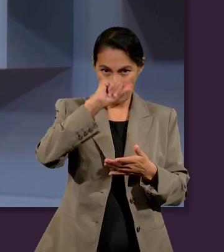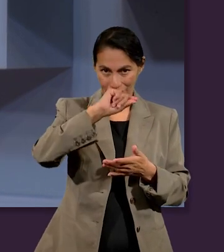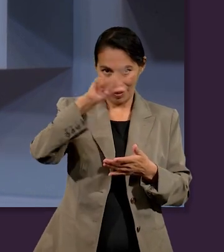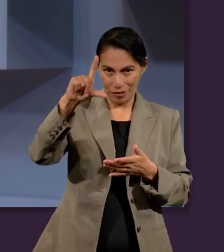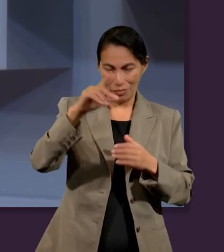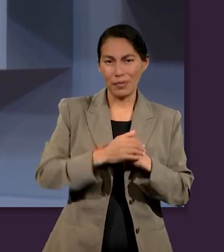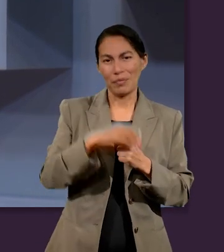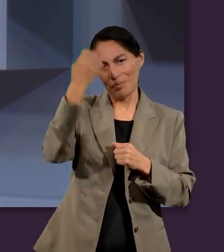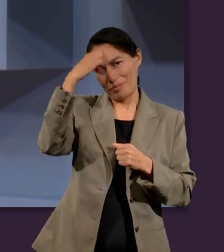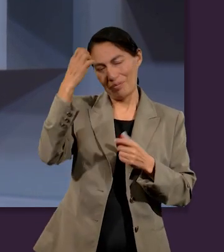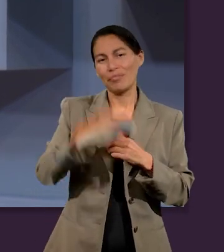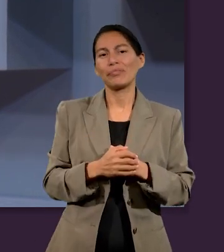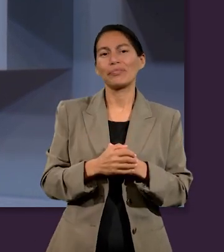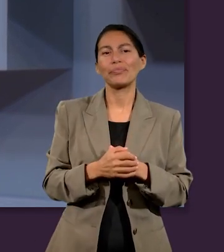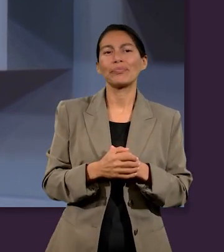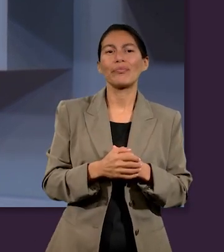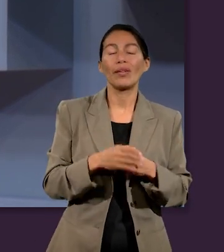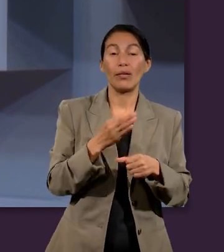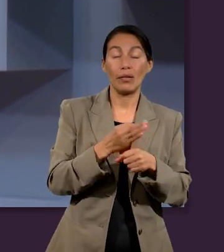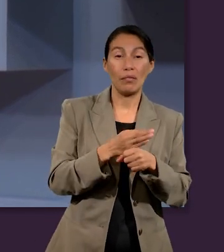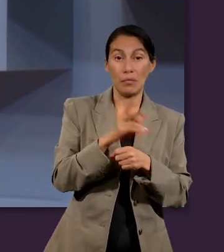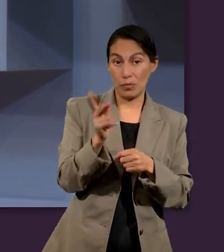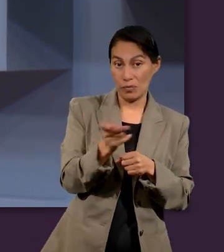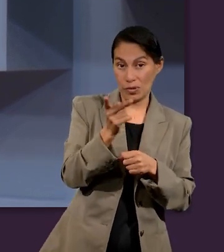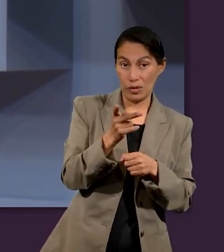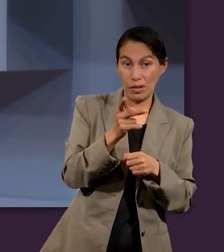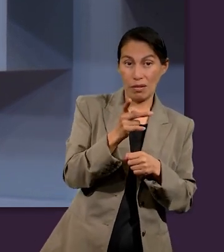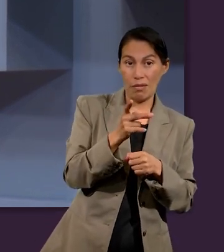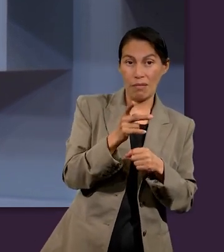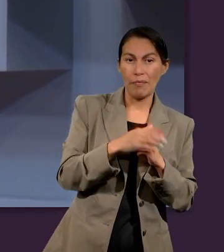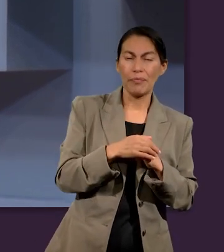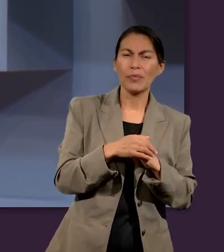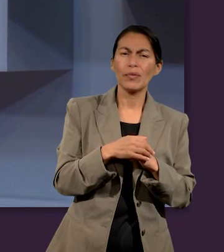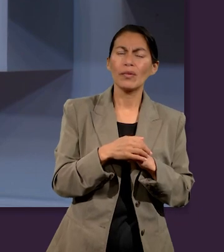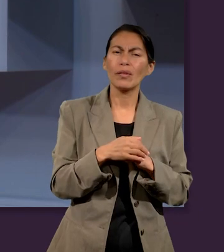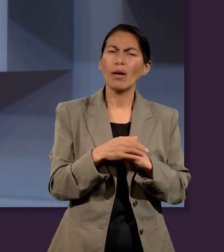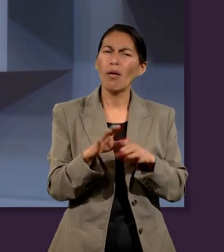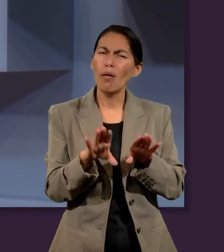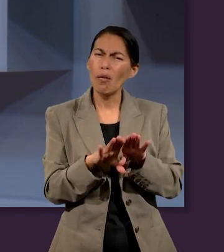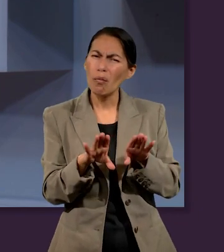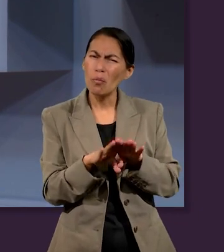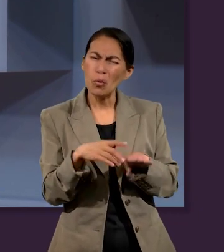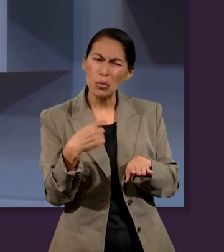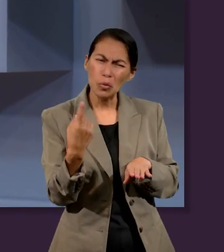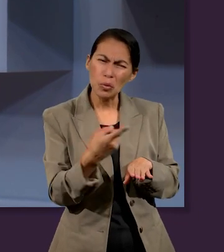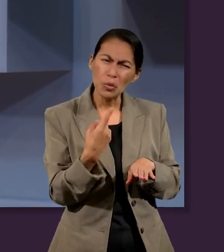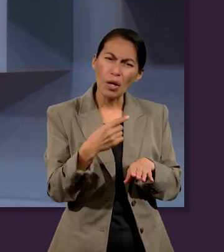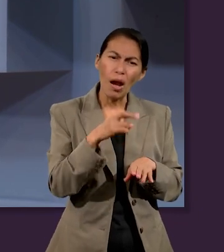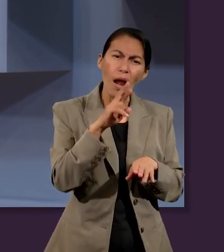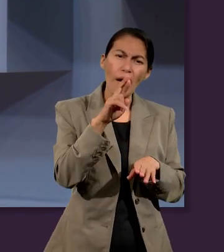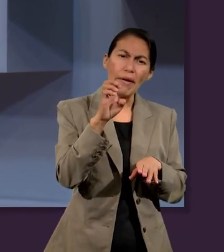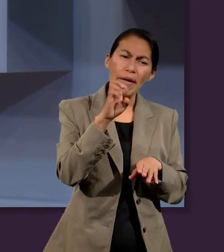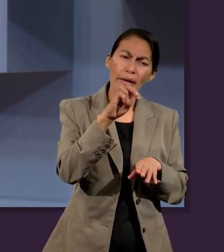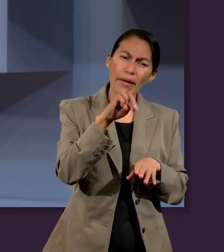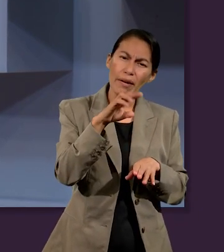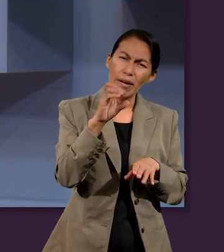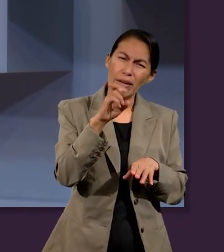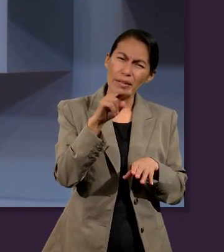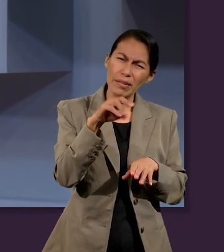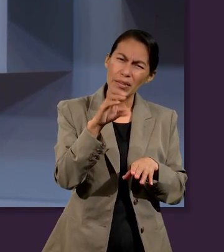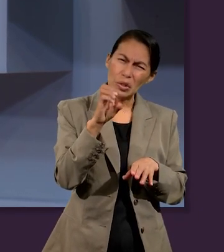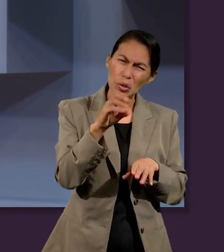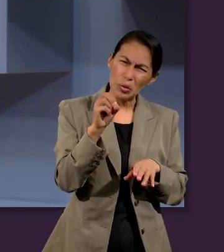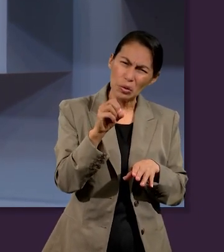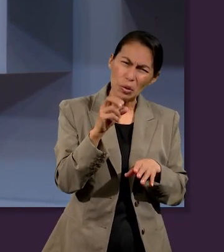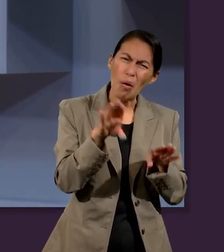hasta un momento y ha llegado la sección de la pregunta del experto, donde vamos a profundizar un poco más en el tema de la reencarnación.